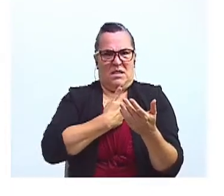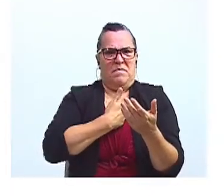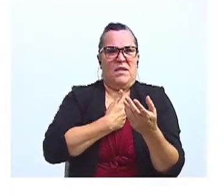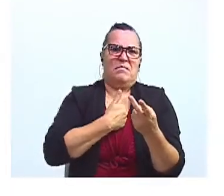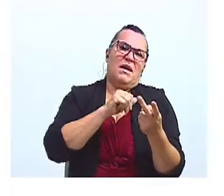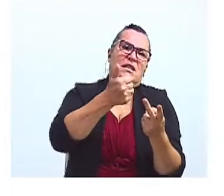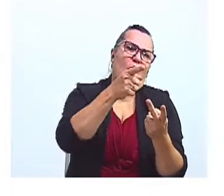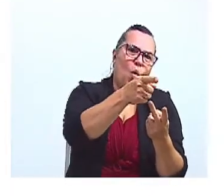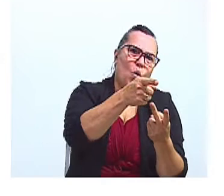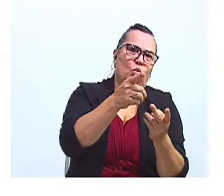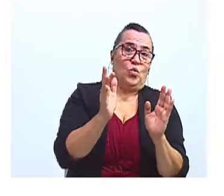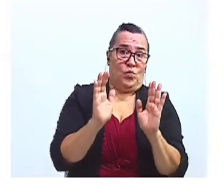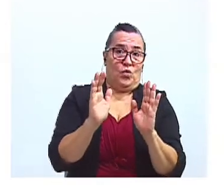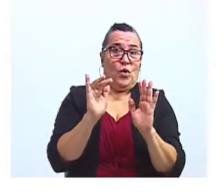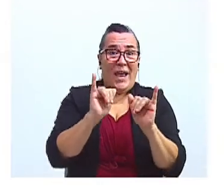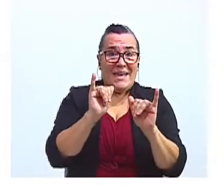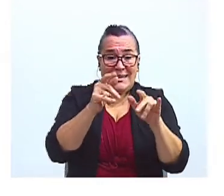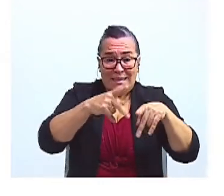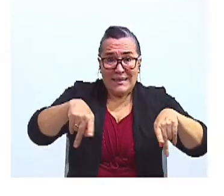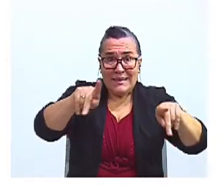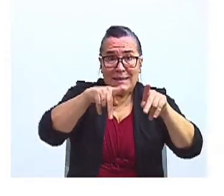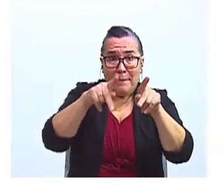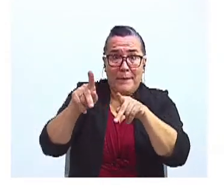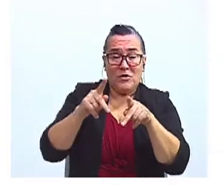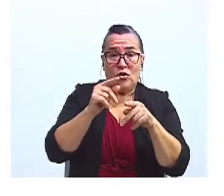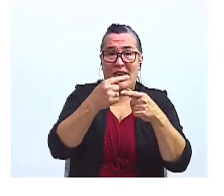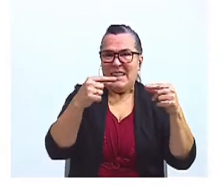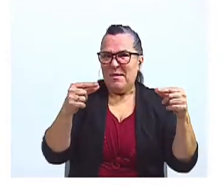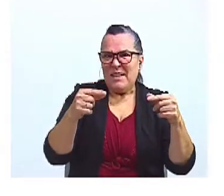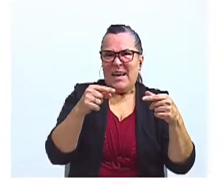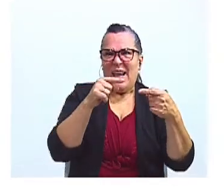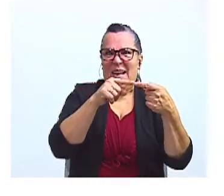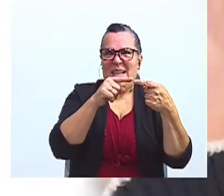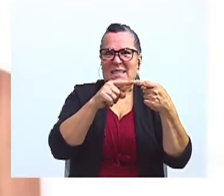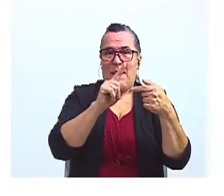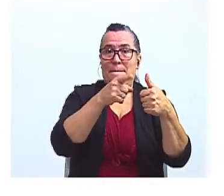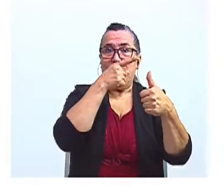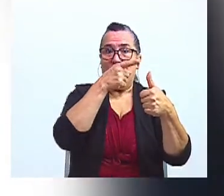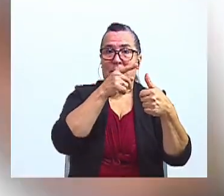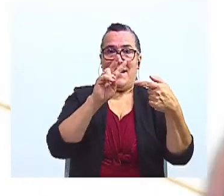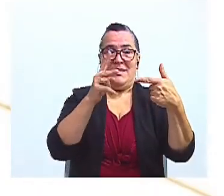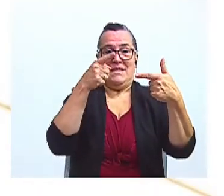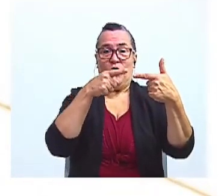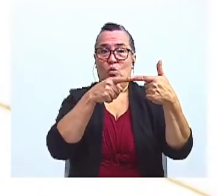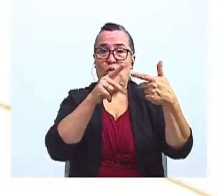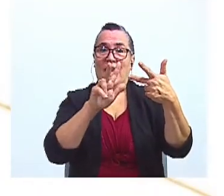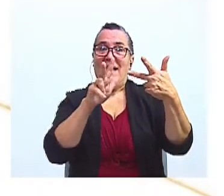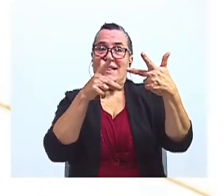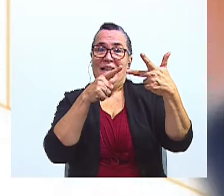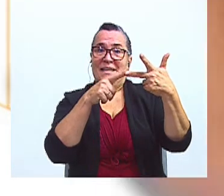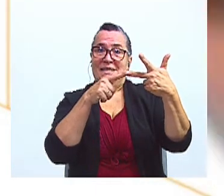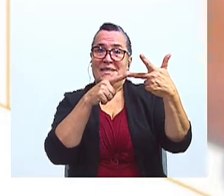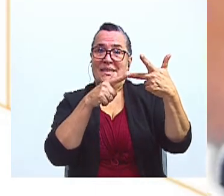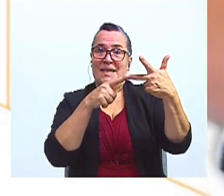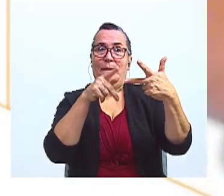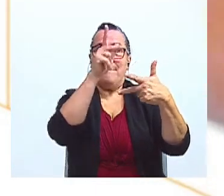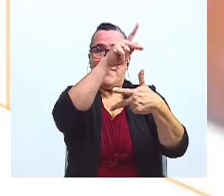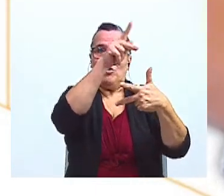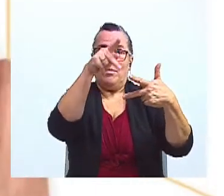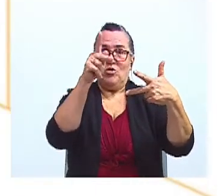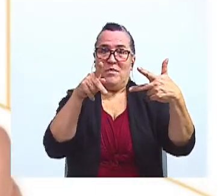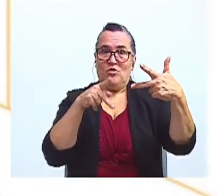o a otros. Estas personas gramaticales son la primera, la segunda y la tercera persona